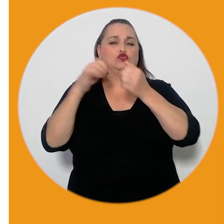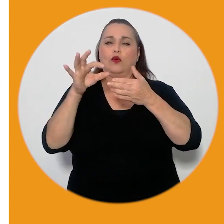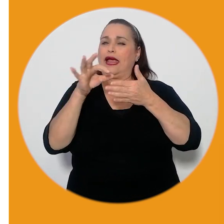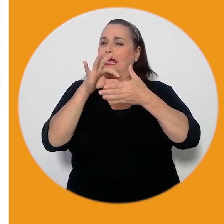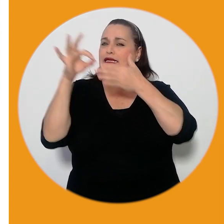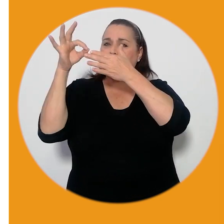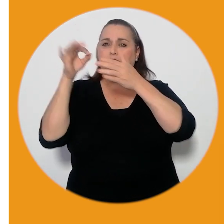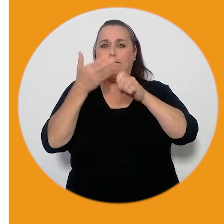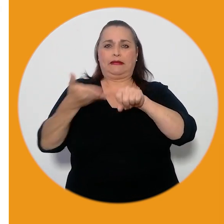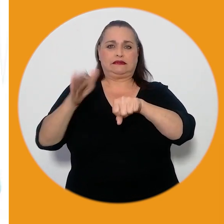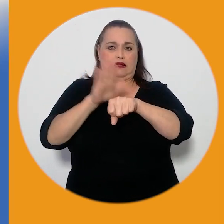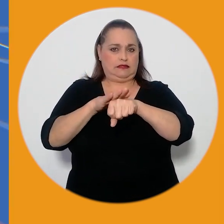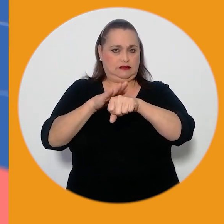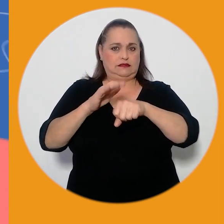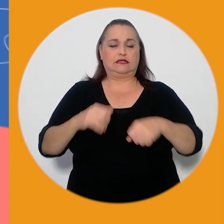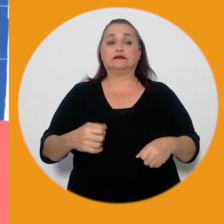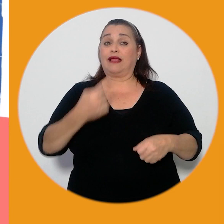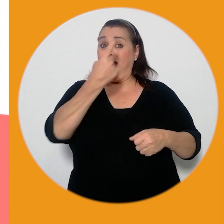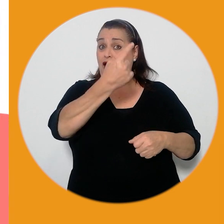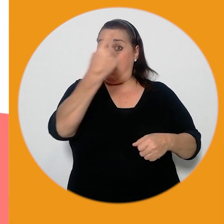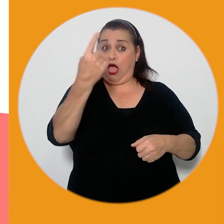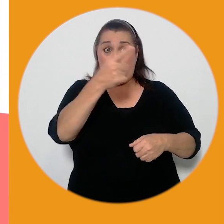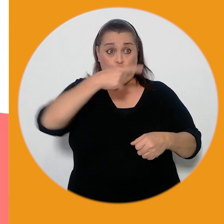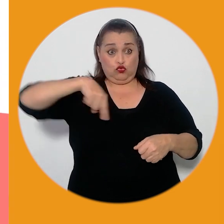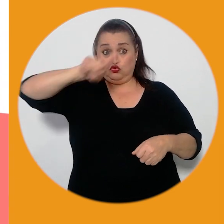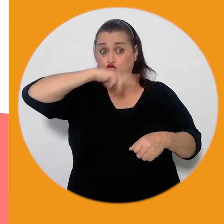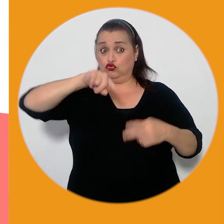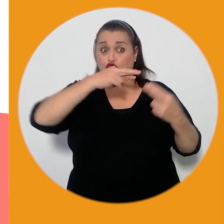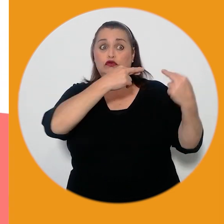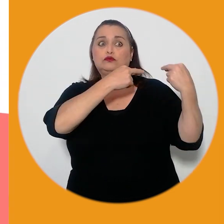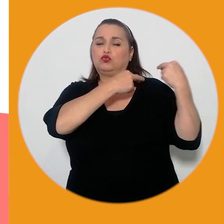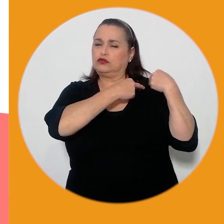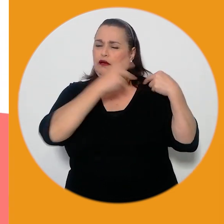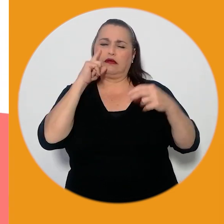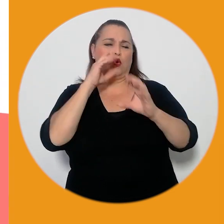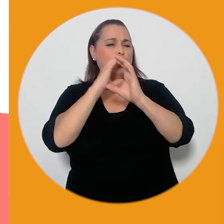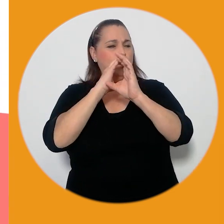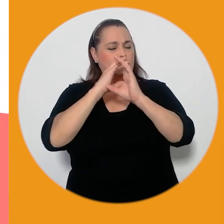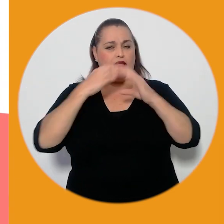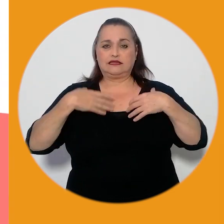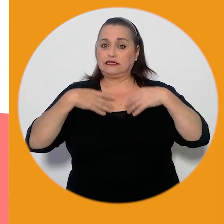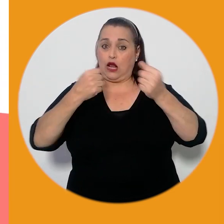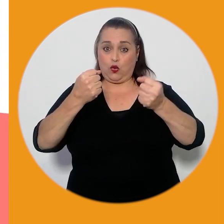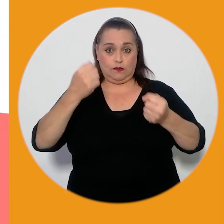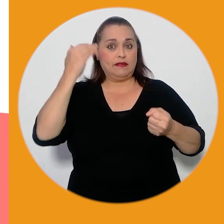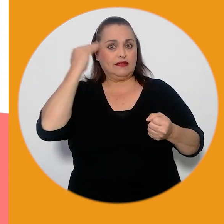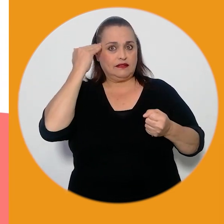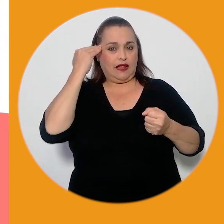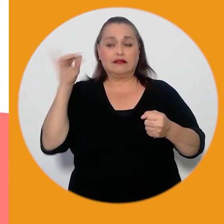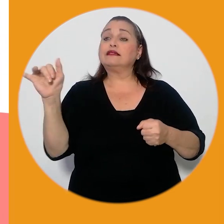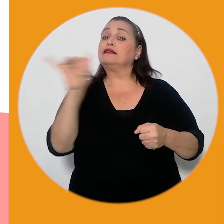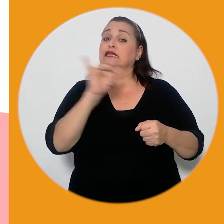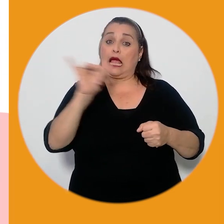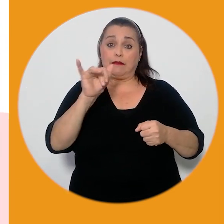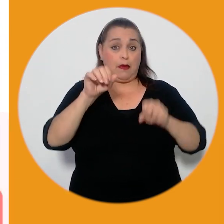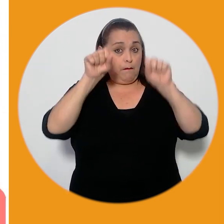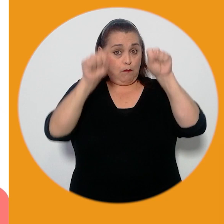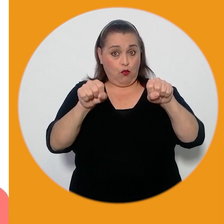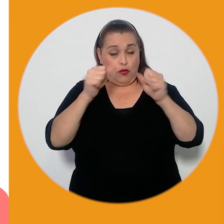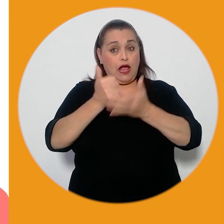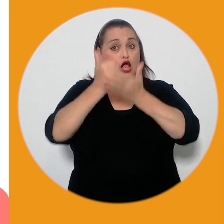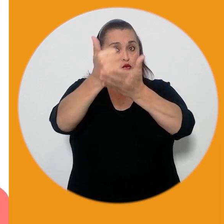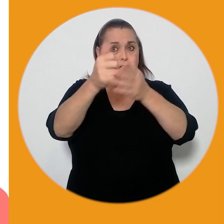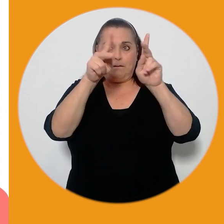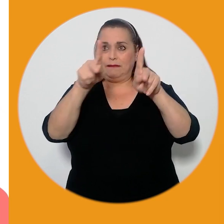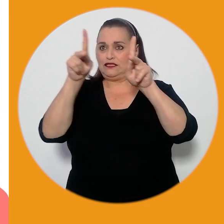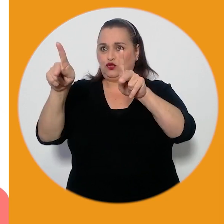cada uno de nosotros es responsable de cuidar su salud mental pero también podemos ayudar